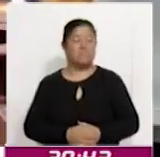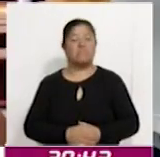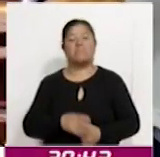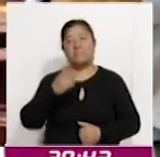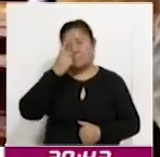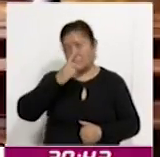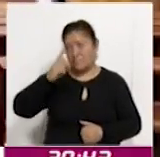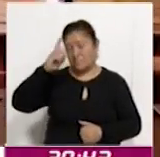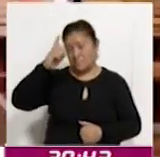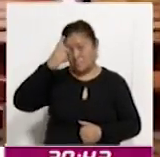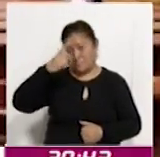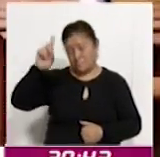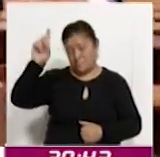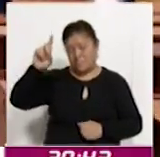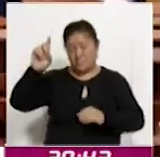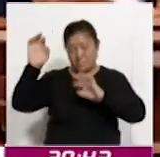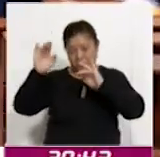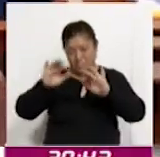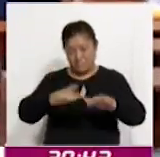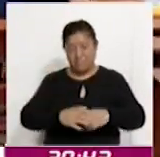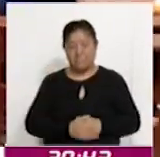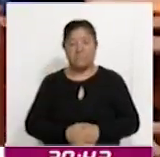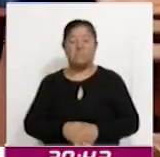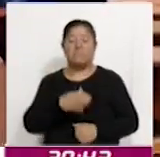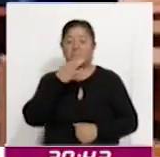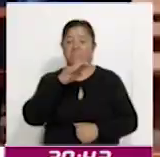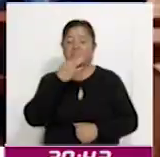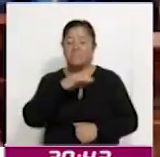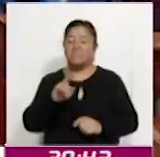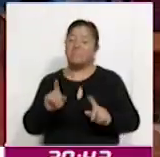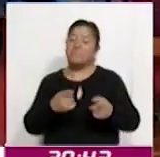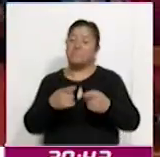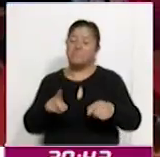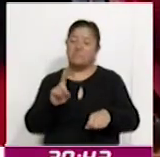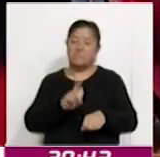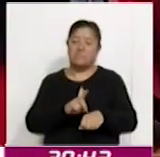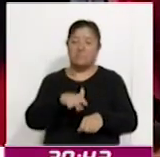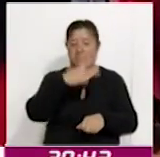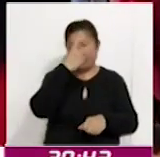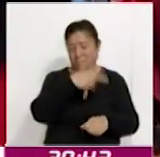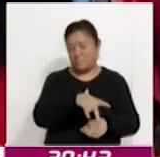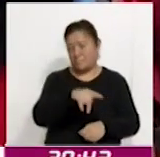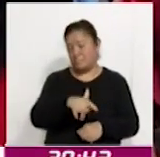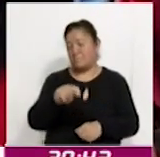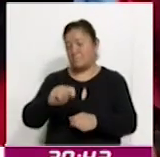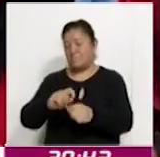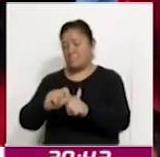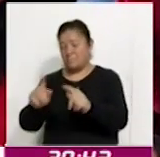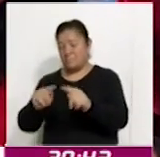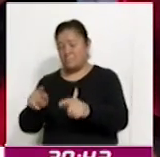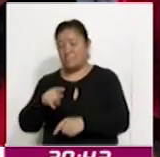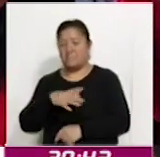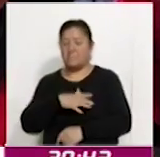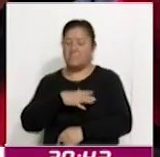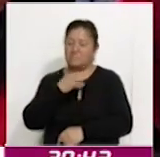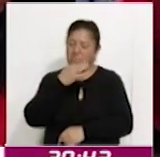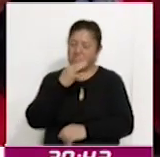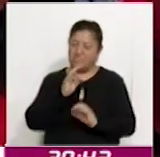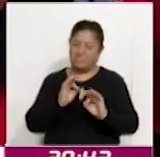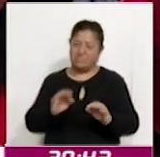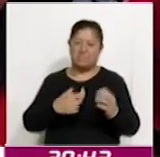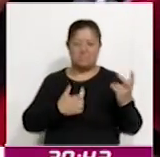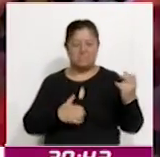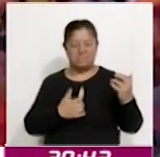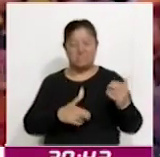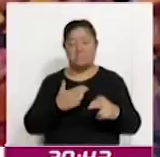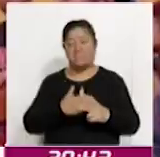La celebración del Día del Músico en México, Itlaxcala, es un reflejo de la rica diversidad musical del país. Desde mariachisas a